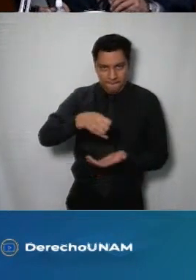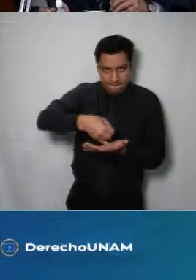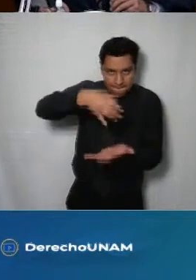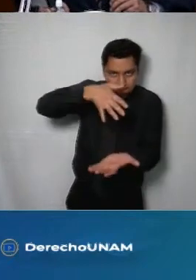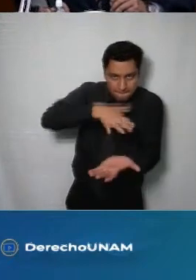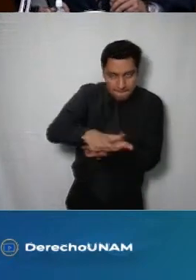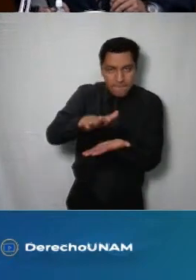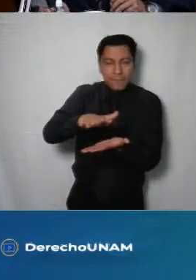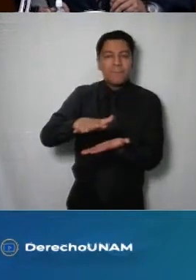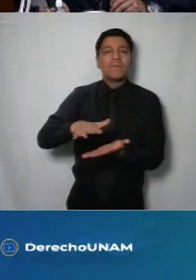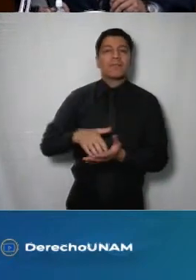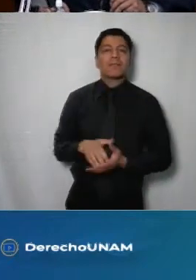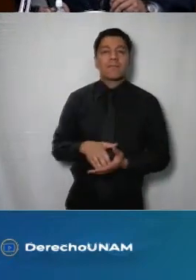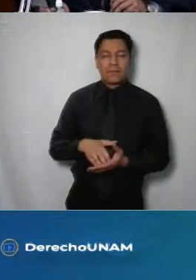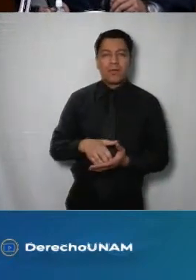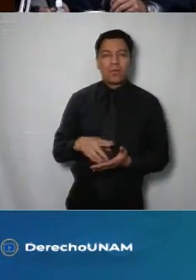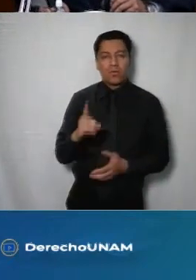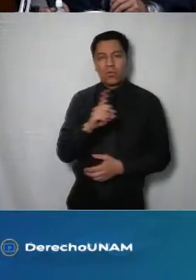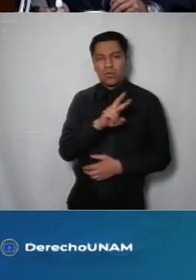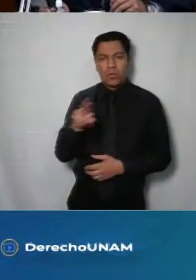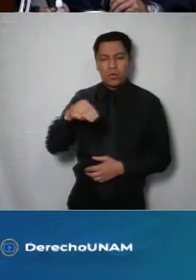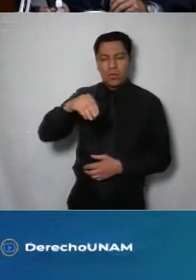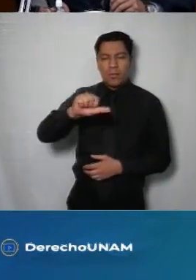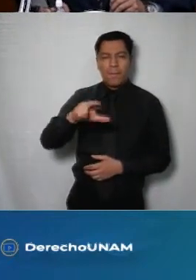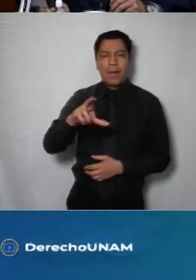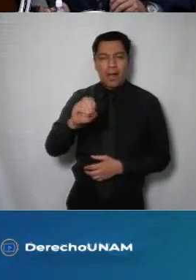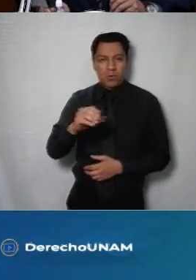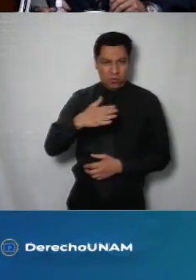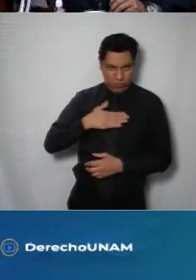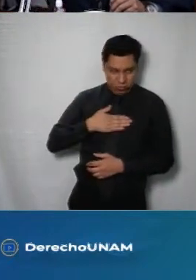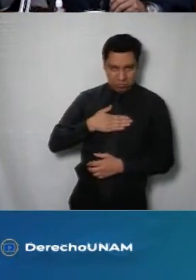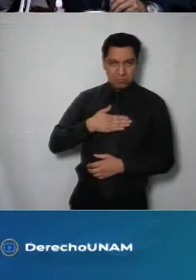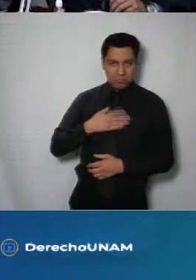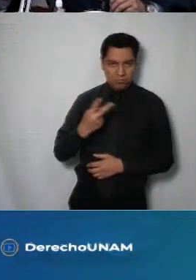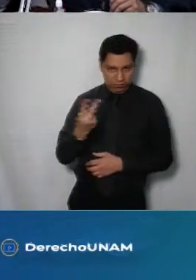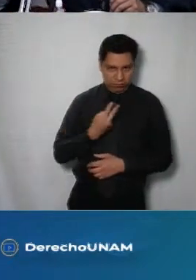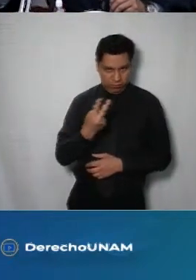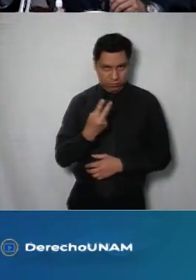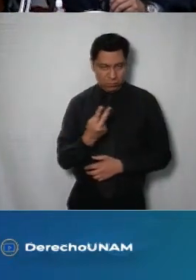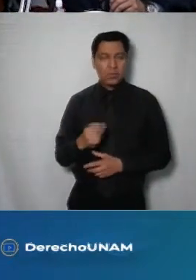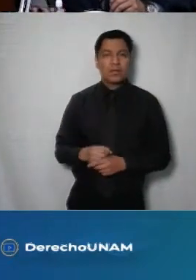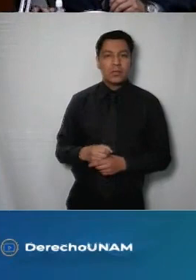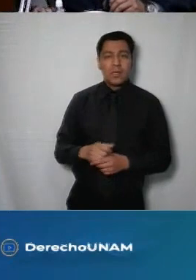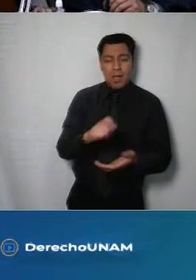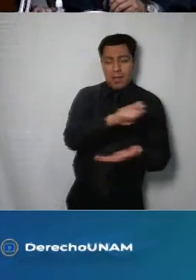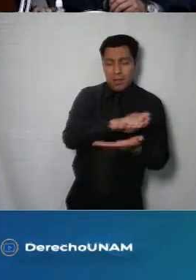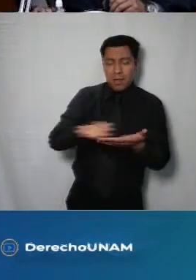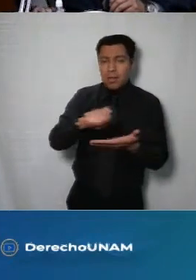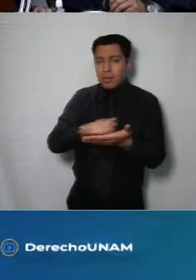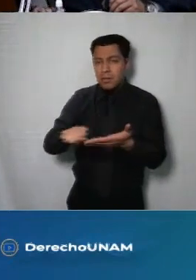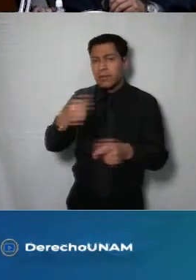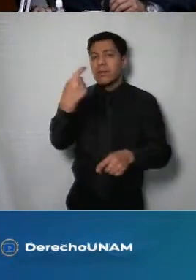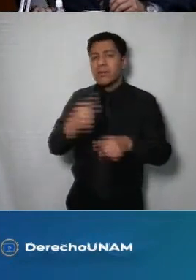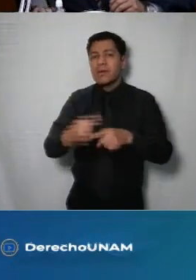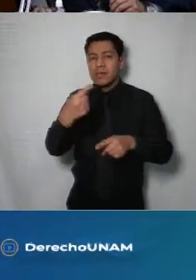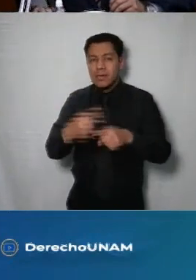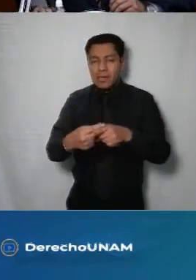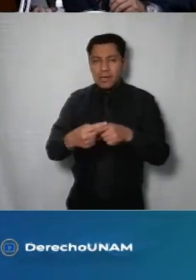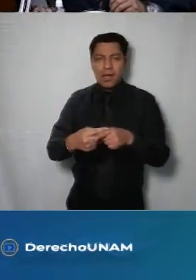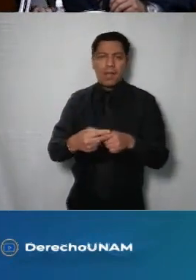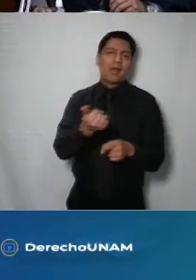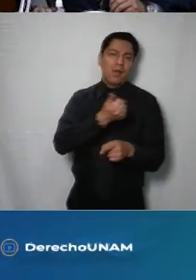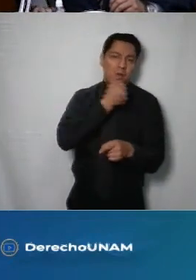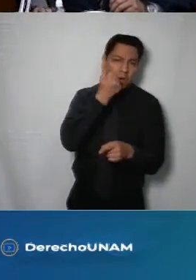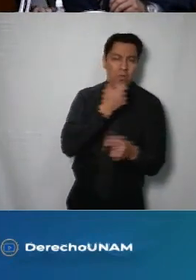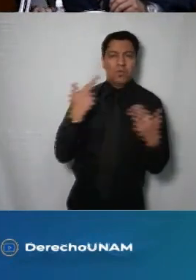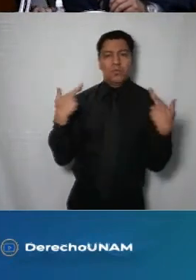doctor Raúl Contreras Bustamante el doctor Marco Antonio Senchávez y un servidor obra escrita por personas egresadas así como